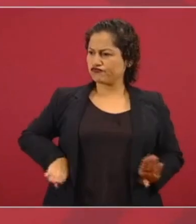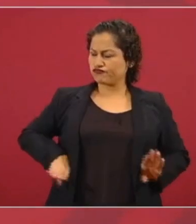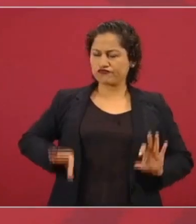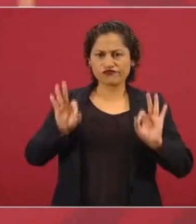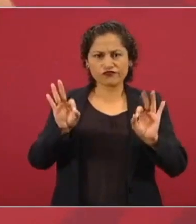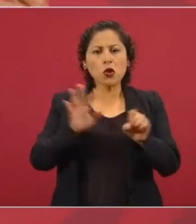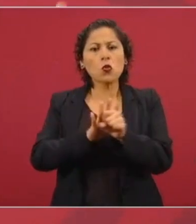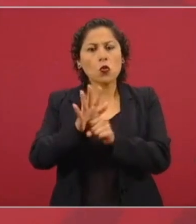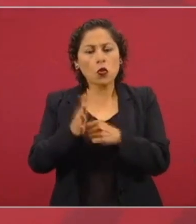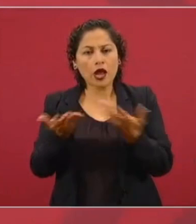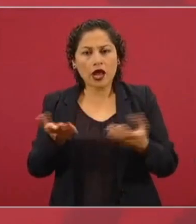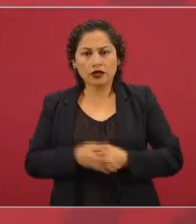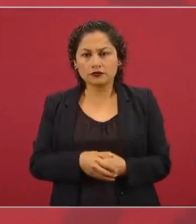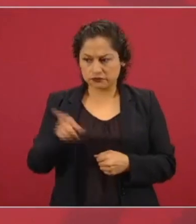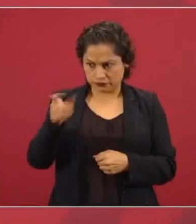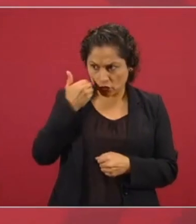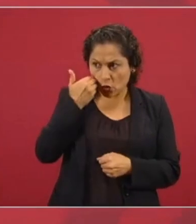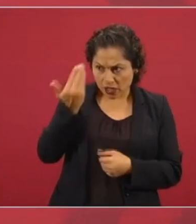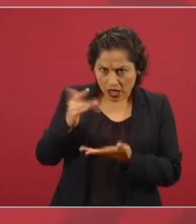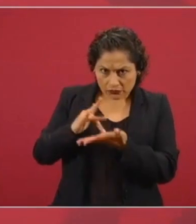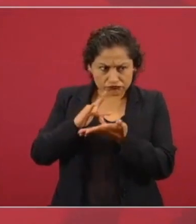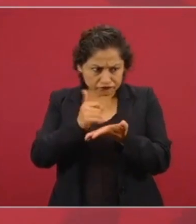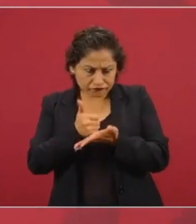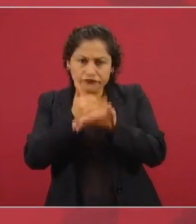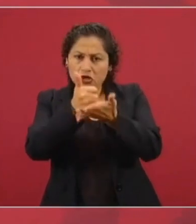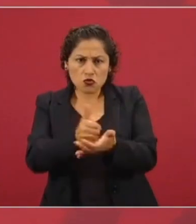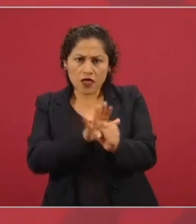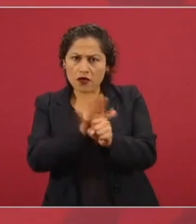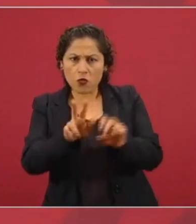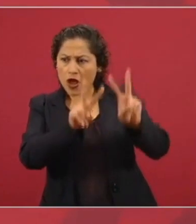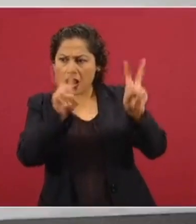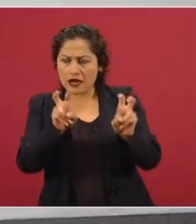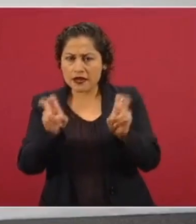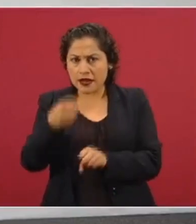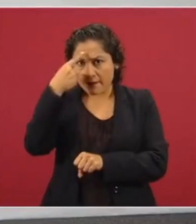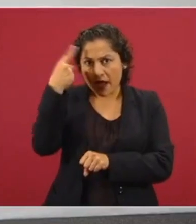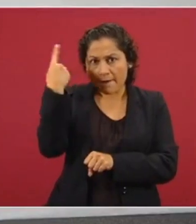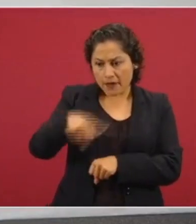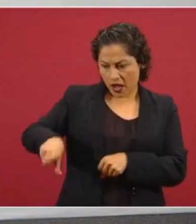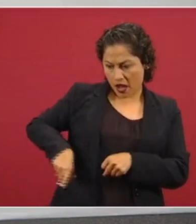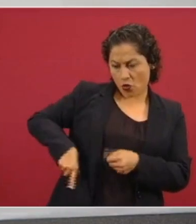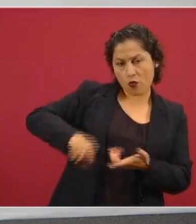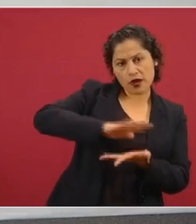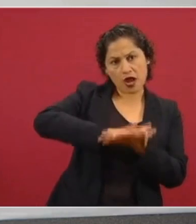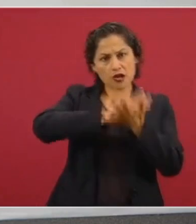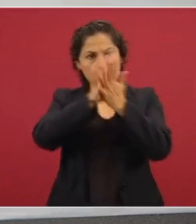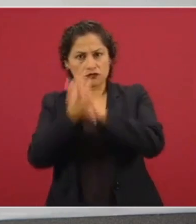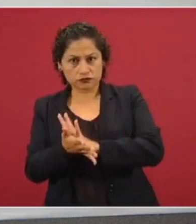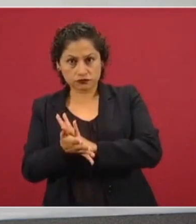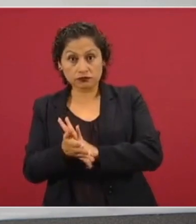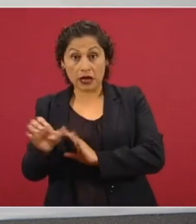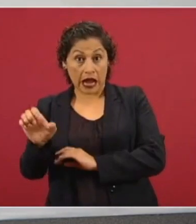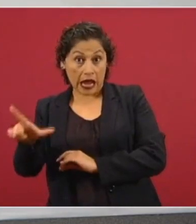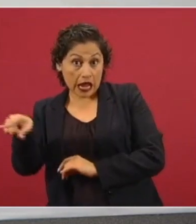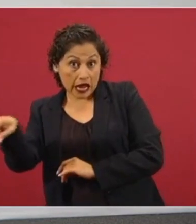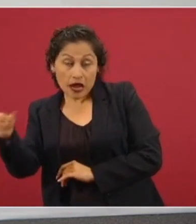quieren contribuir quieren ayudar en la transformación y él me comentó que él